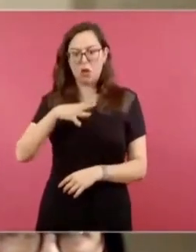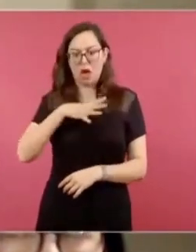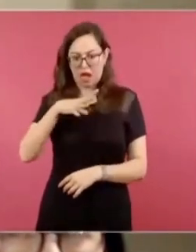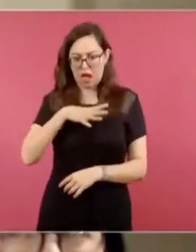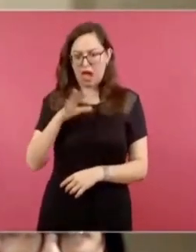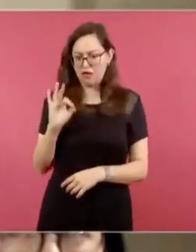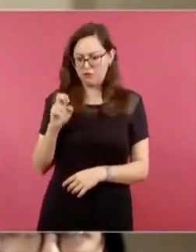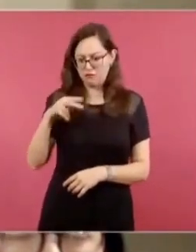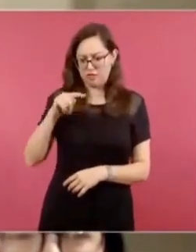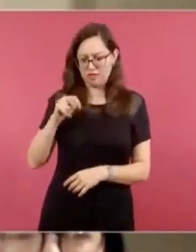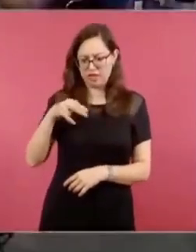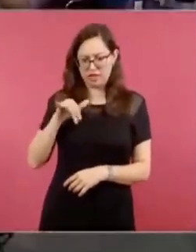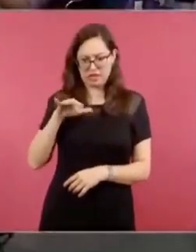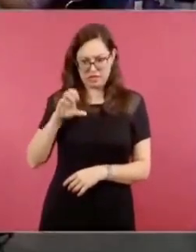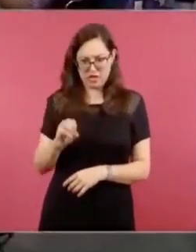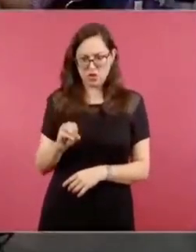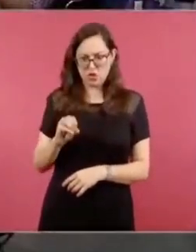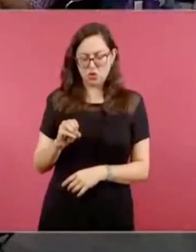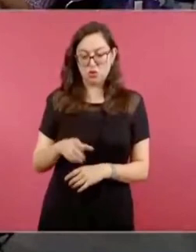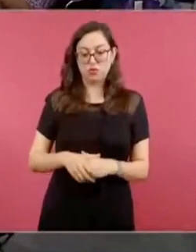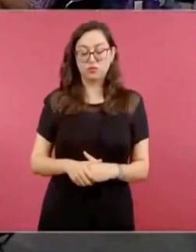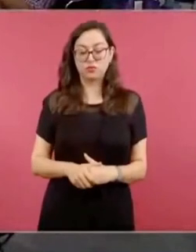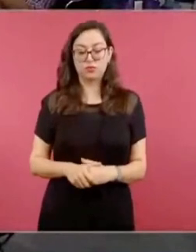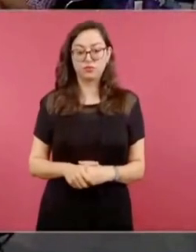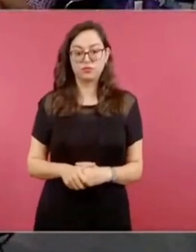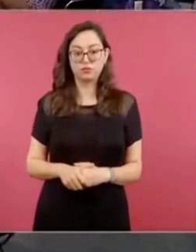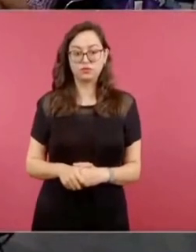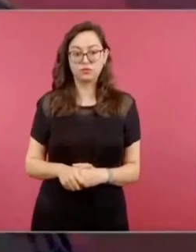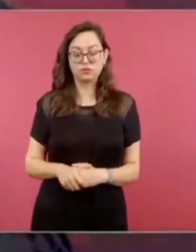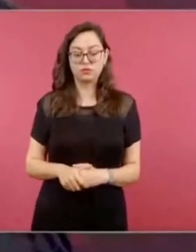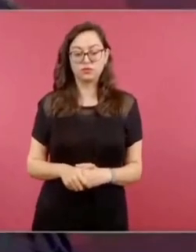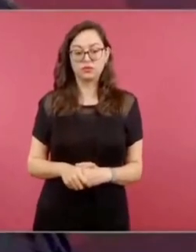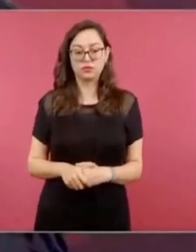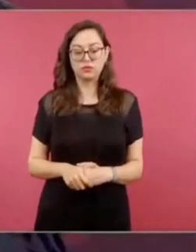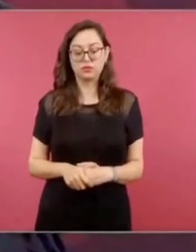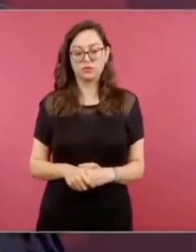para combatir esto? Bueno, se manejó eso bastante.